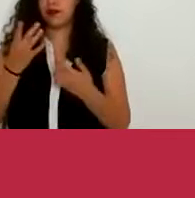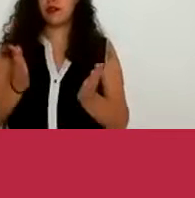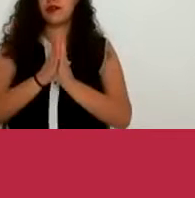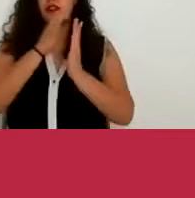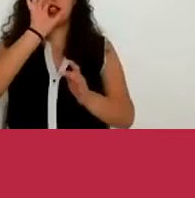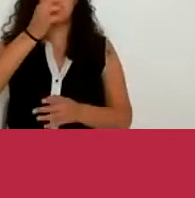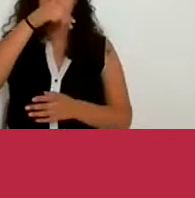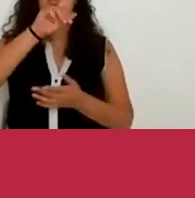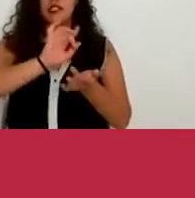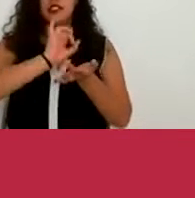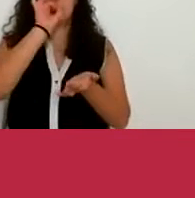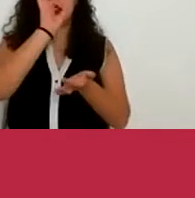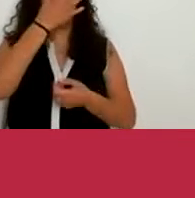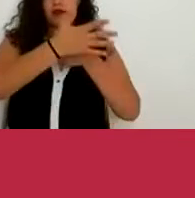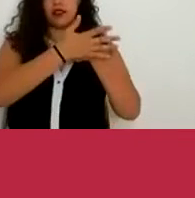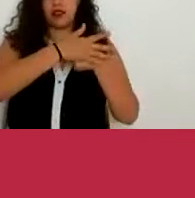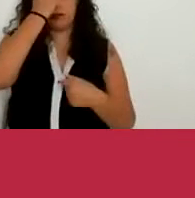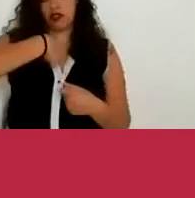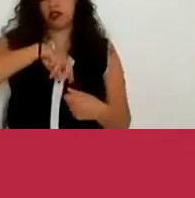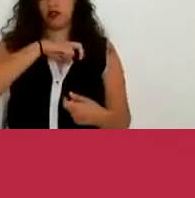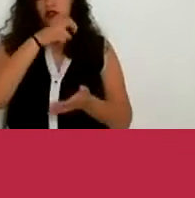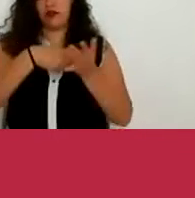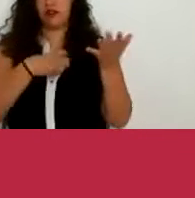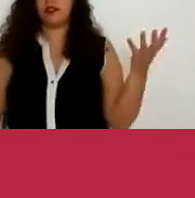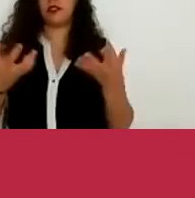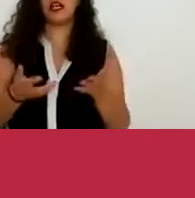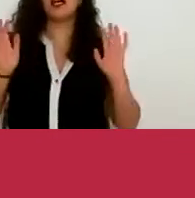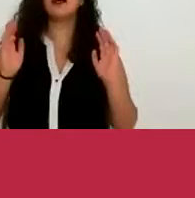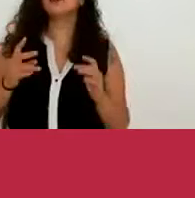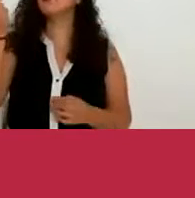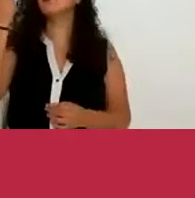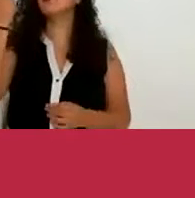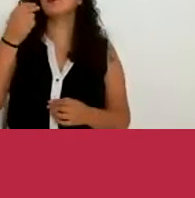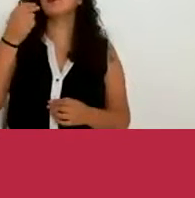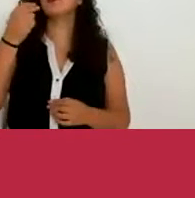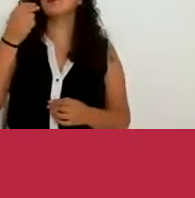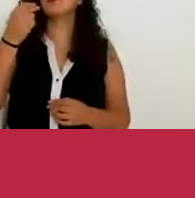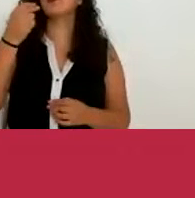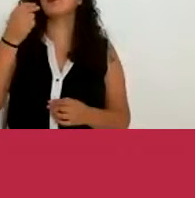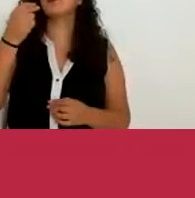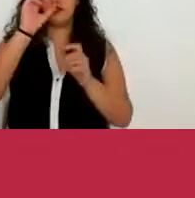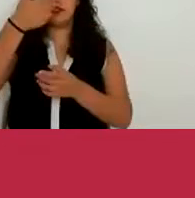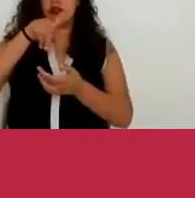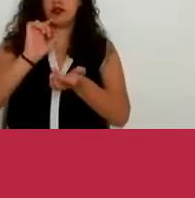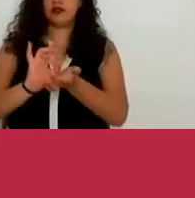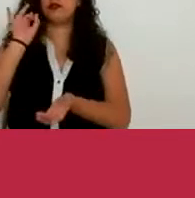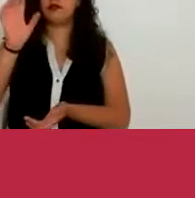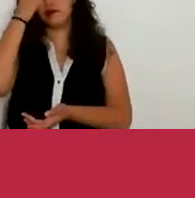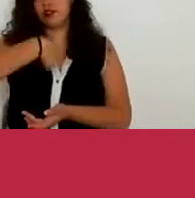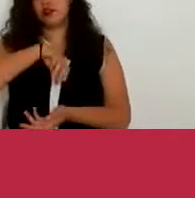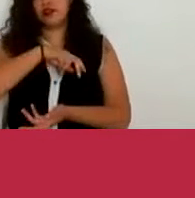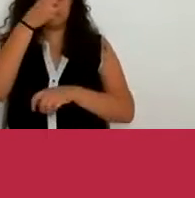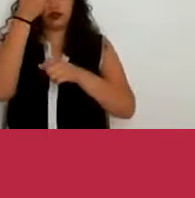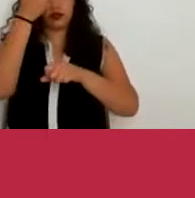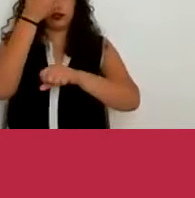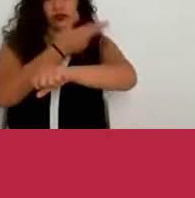chat para llevar a cabo la edición correspondiente. No olviden colocar su nombre completo por medio del chat, ya que de esta forma tomamos el registro de